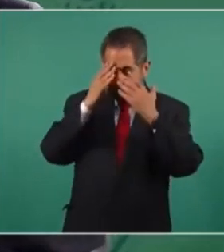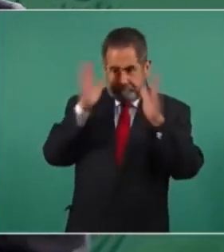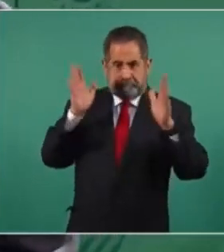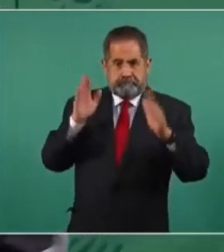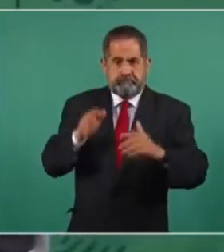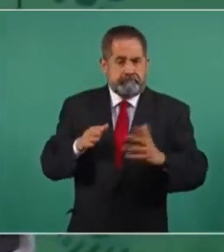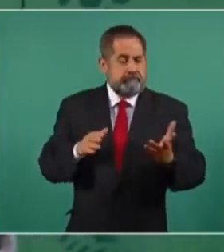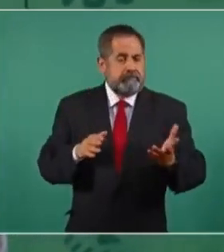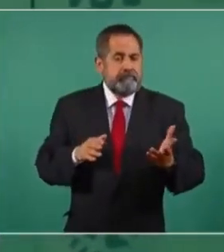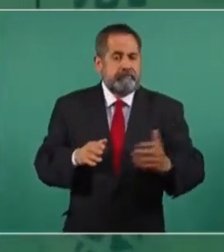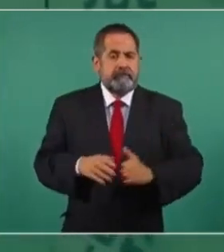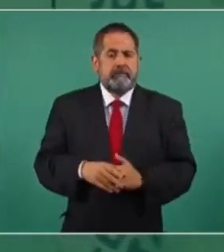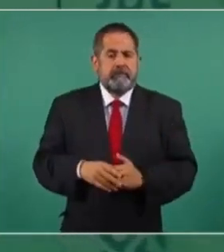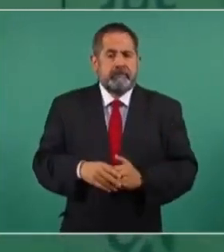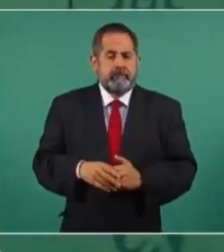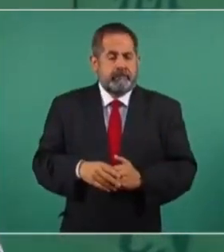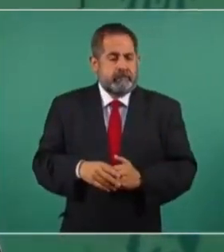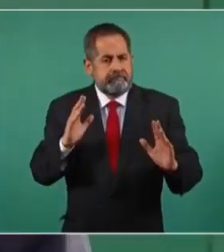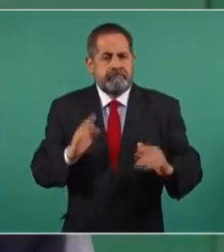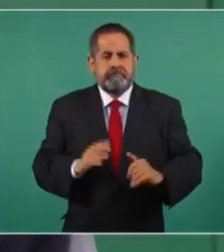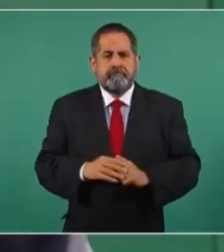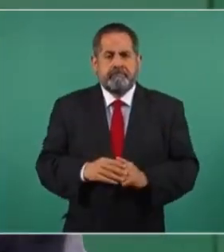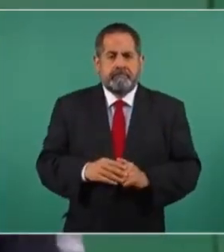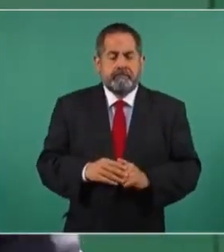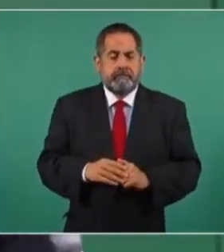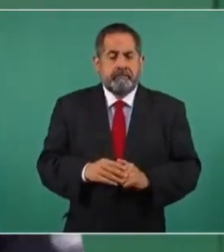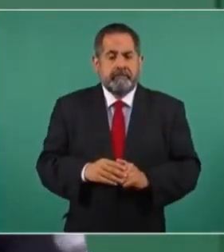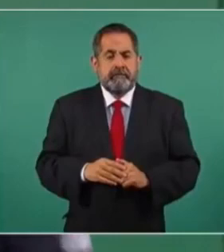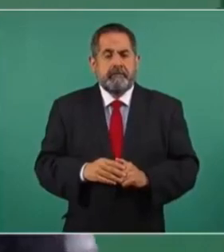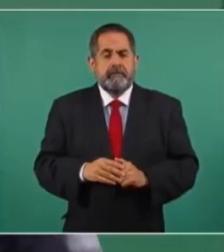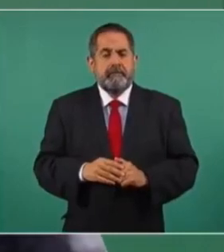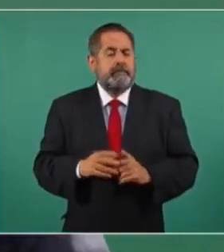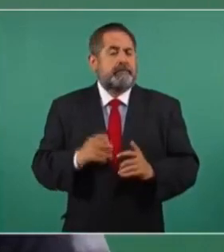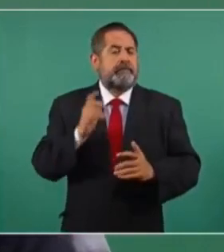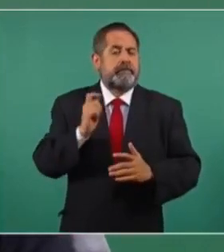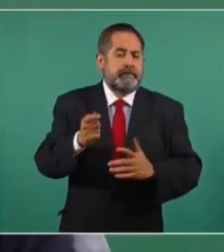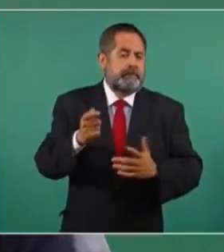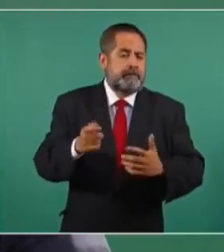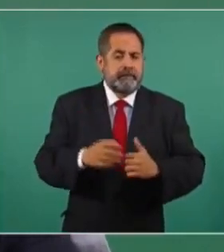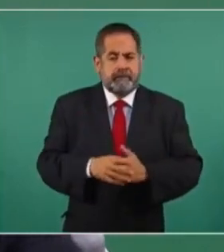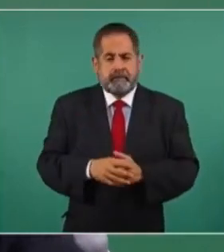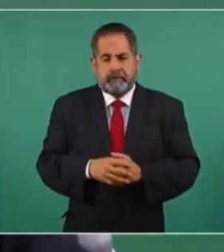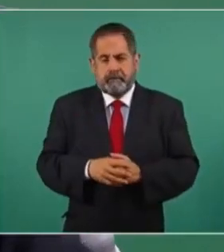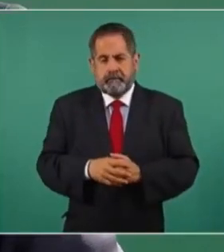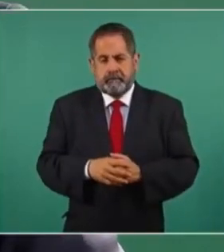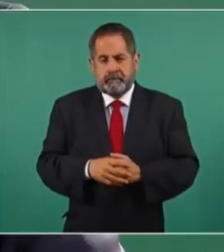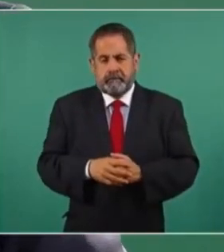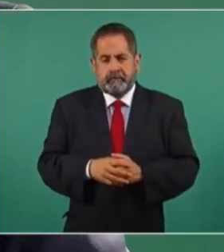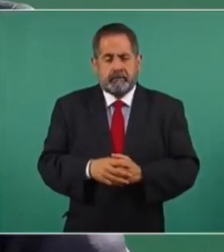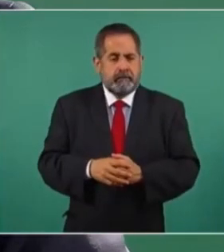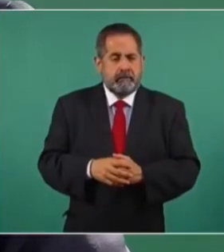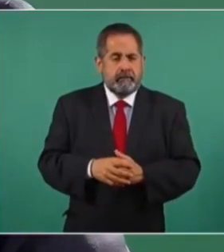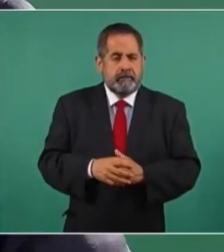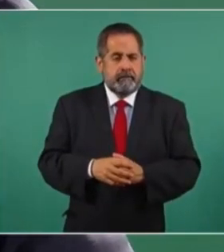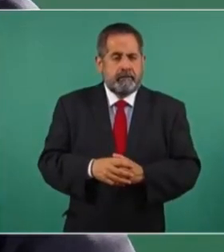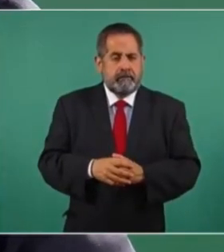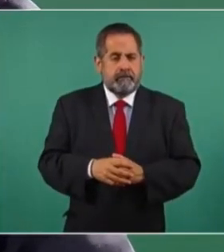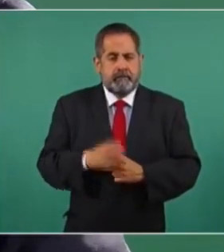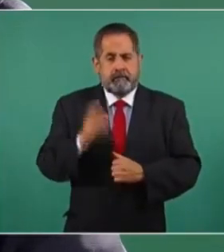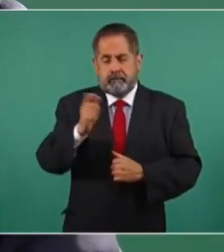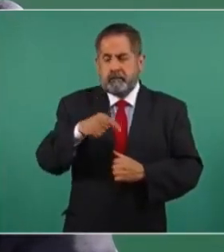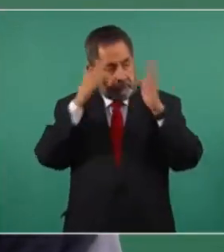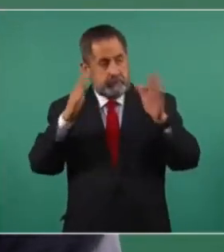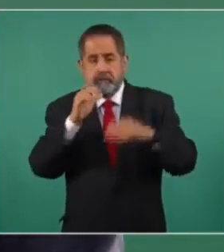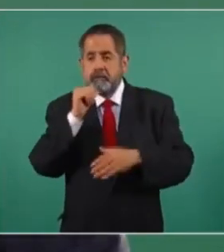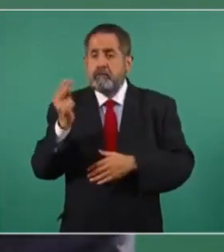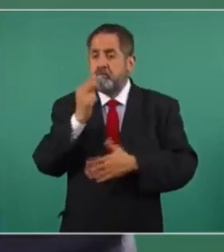muy inteligente, y muchas veces esto no tiene que ver solo con el nivel